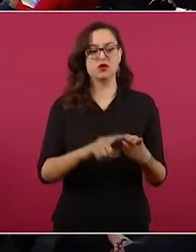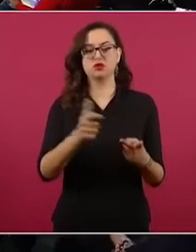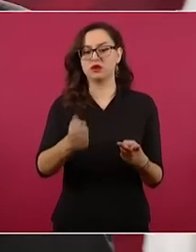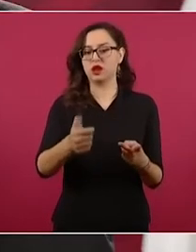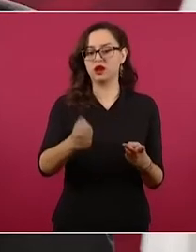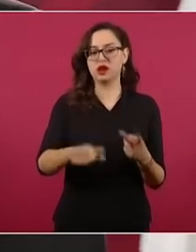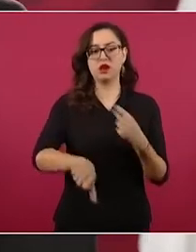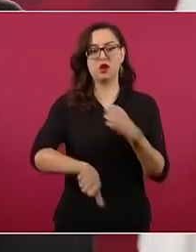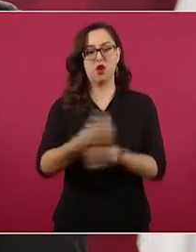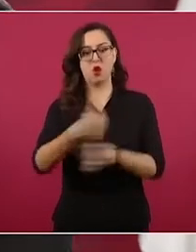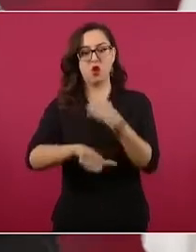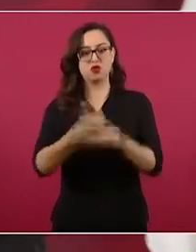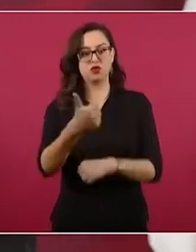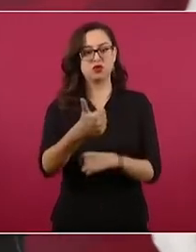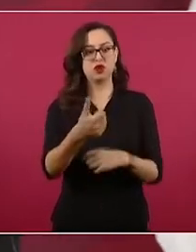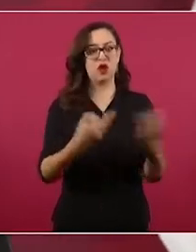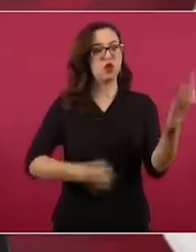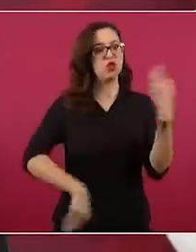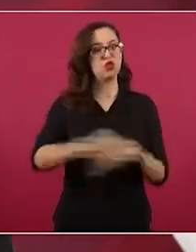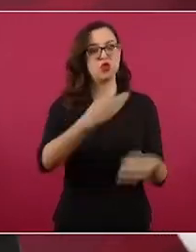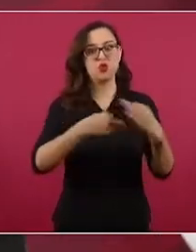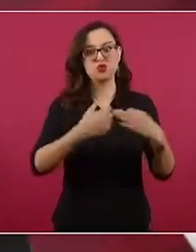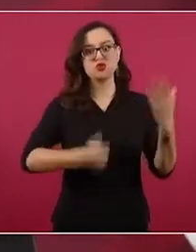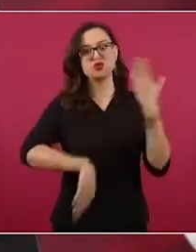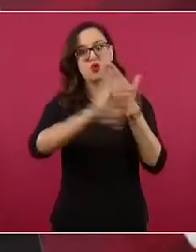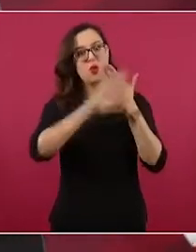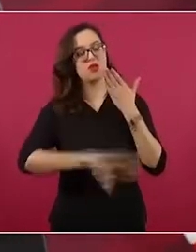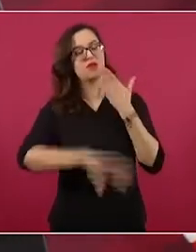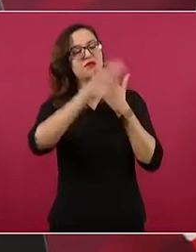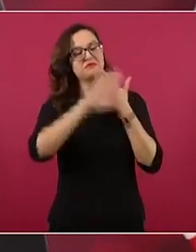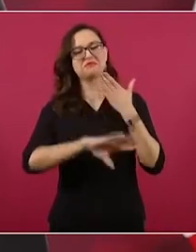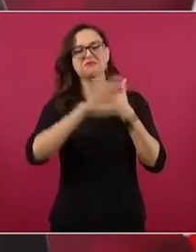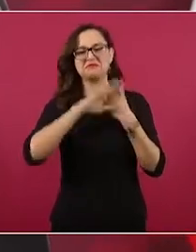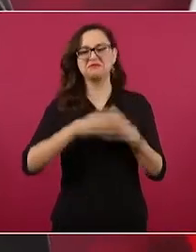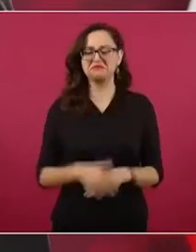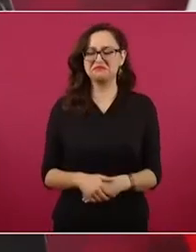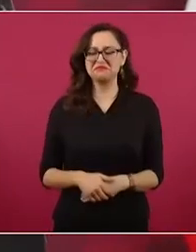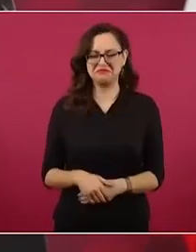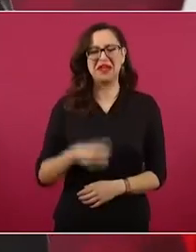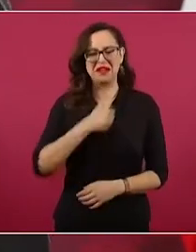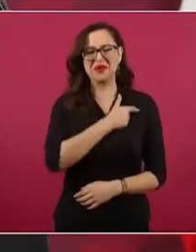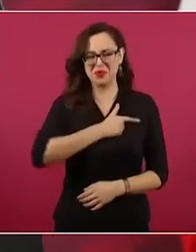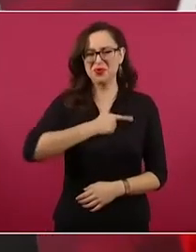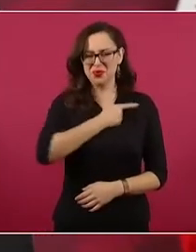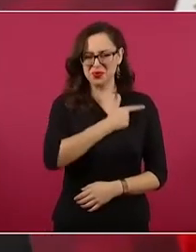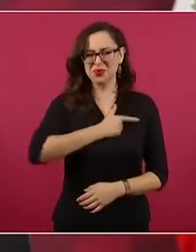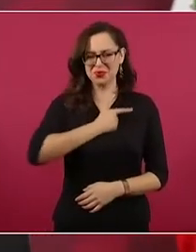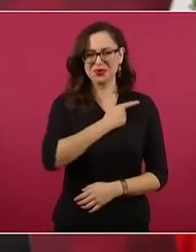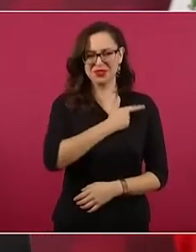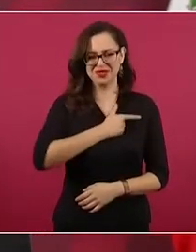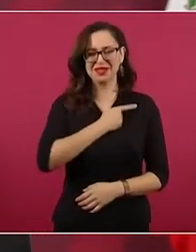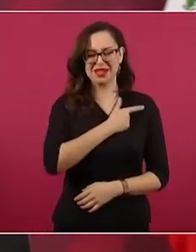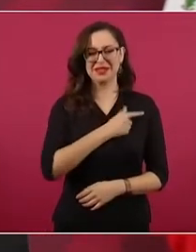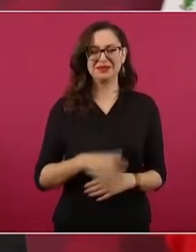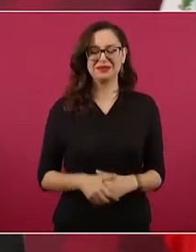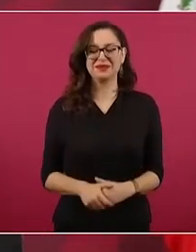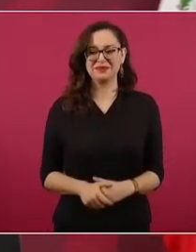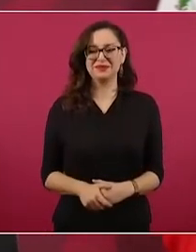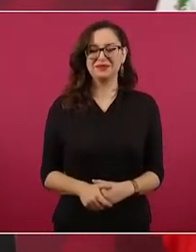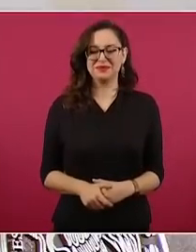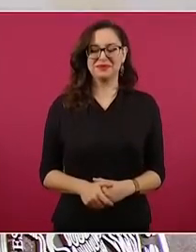todos en contra. Y son canales